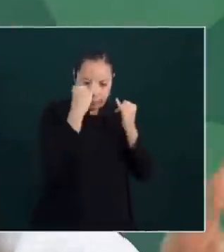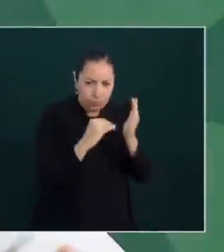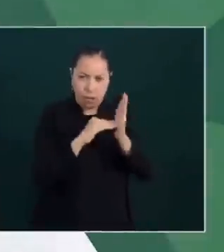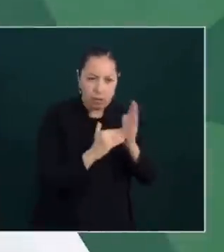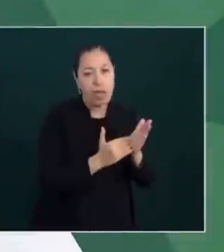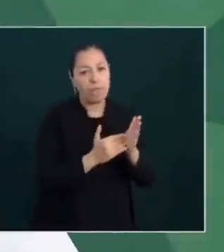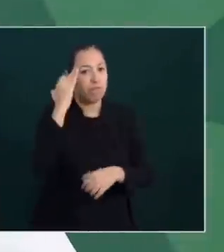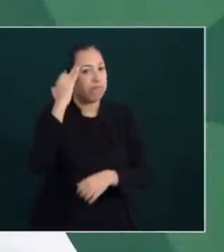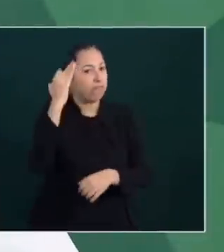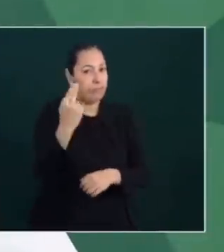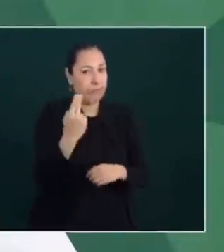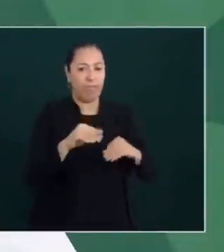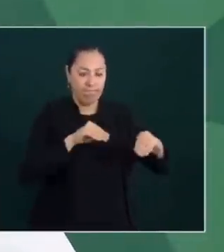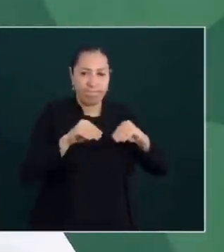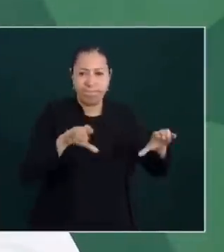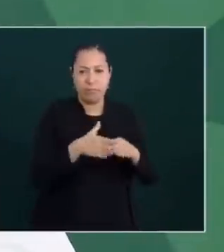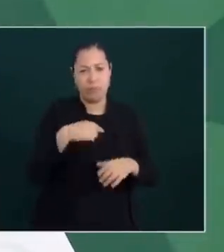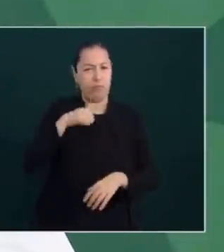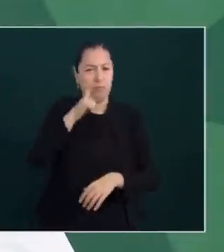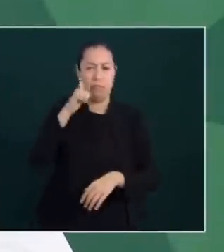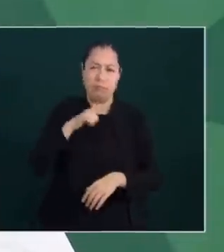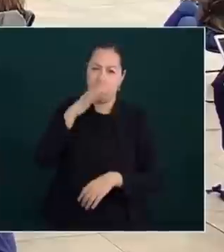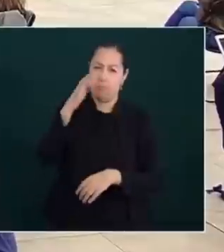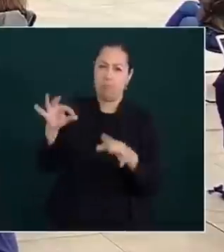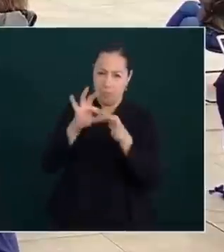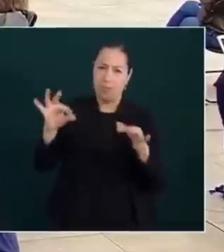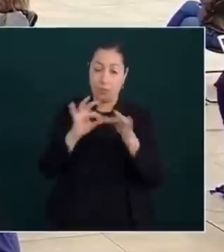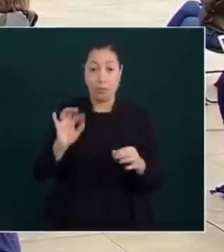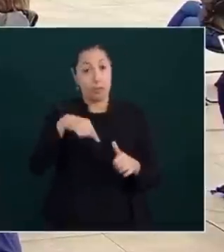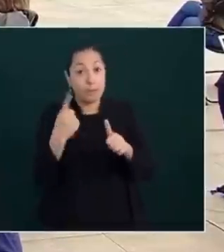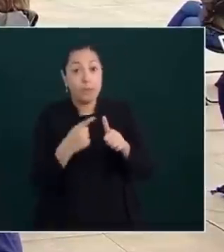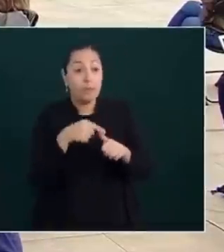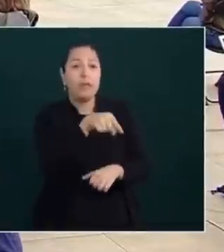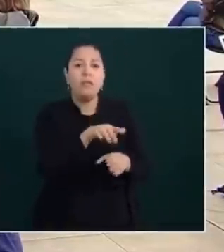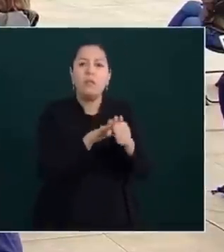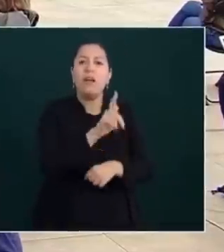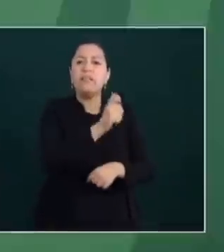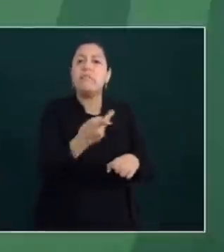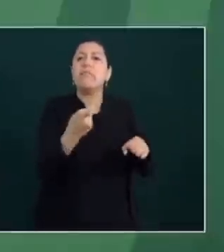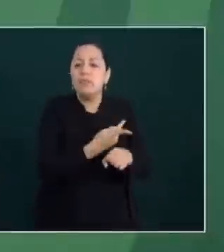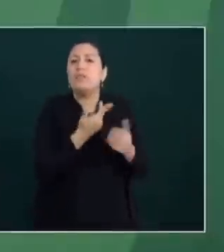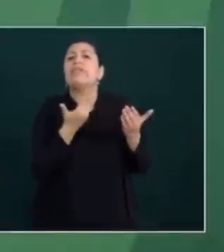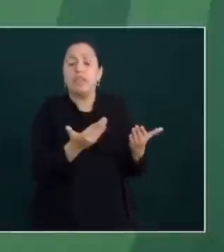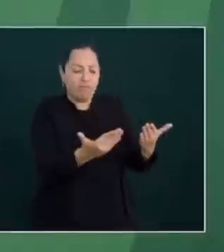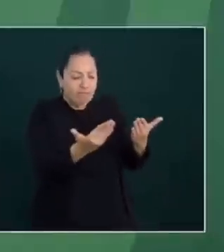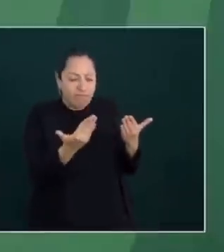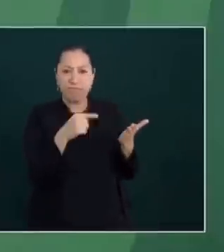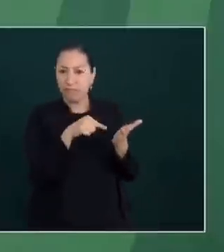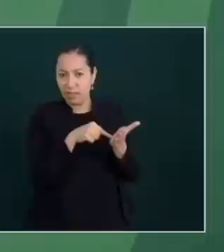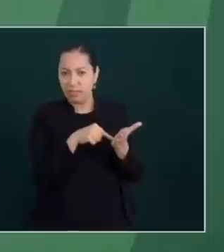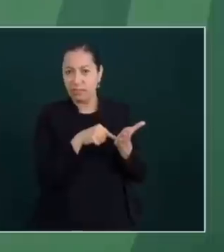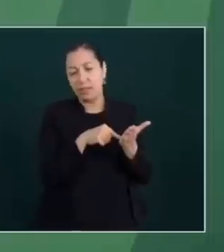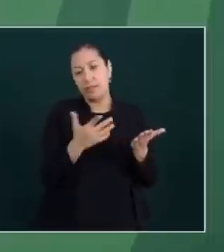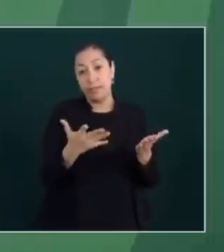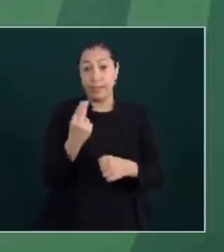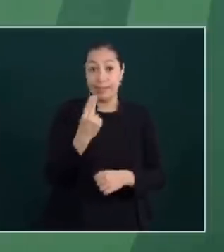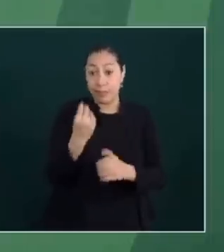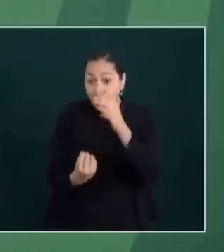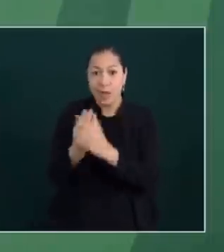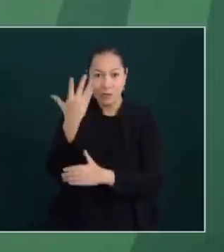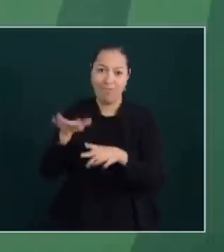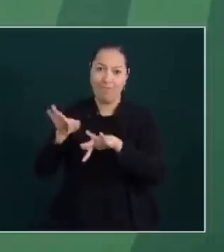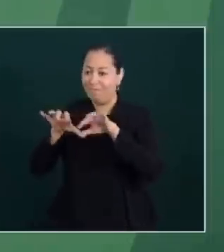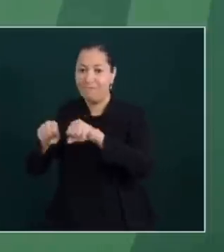eso siempre decían, cuando hablaba yo, de que había que atender las causas y que había que crear empleos